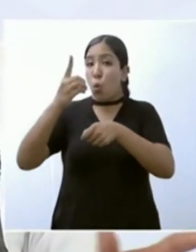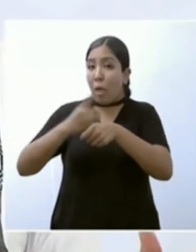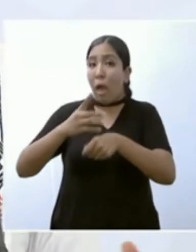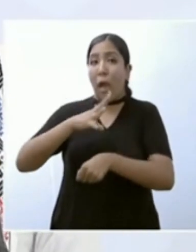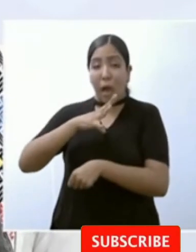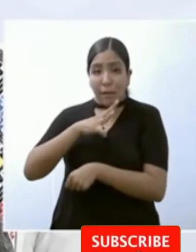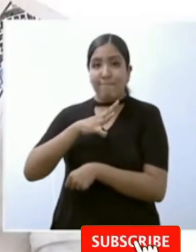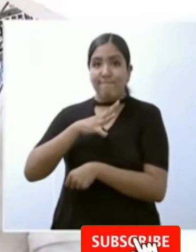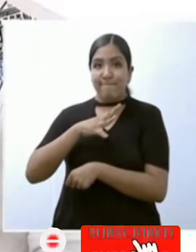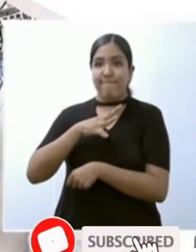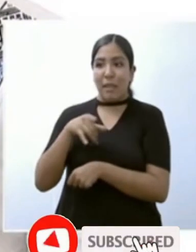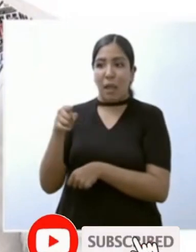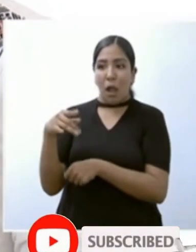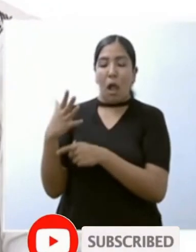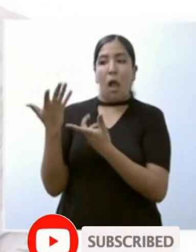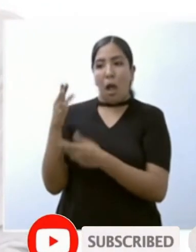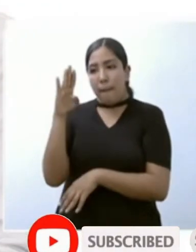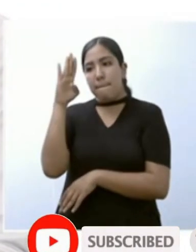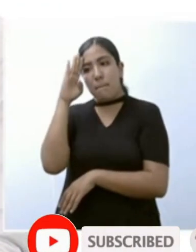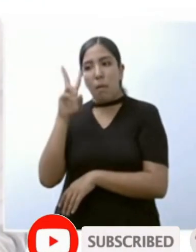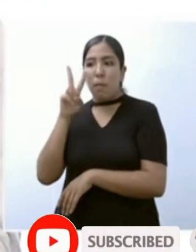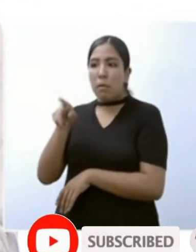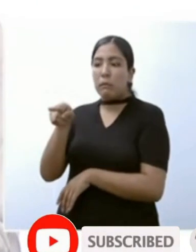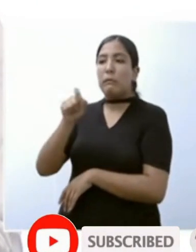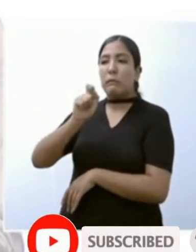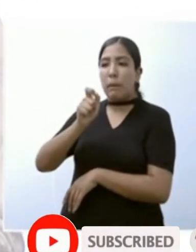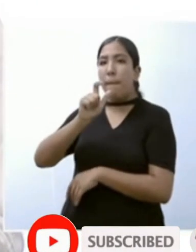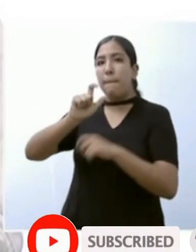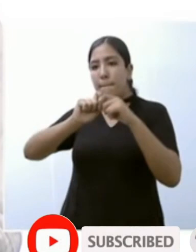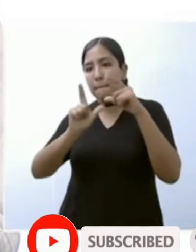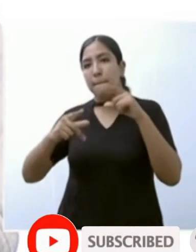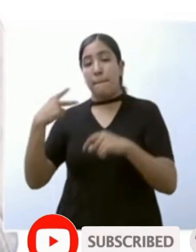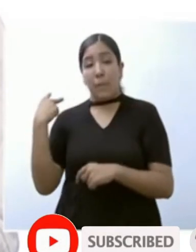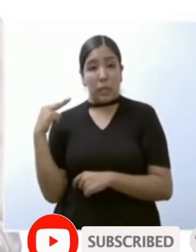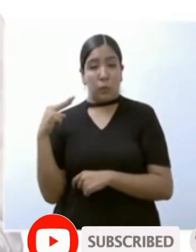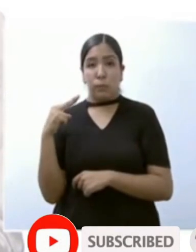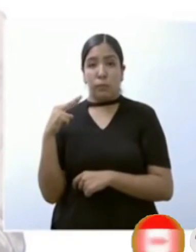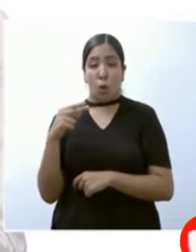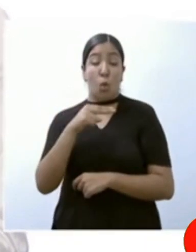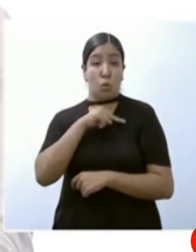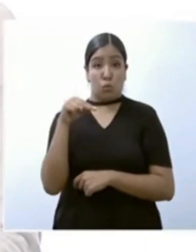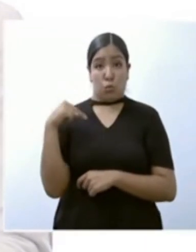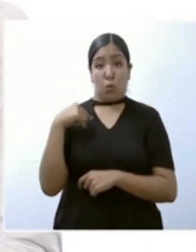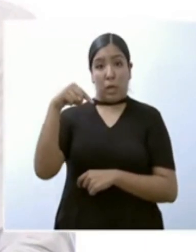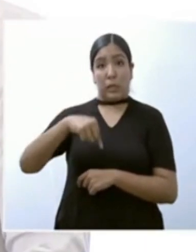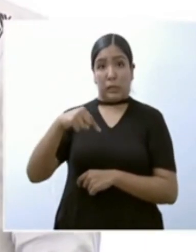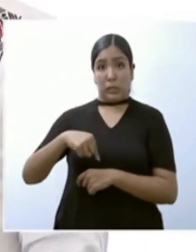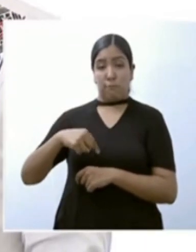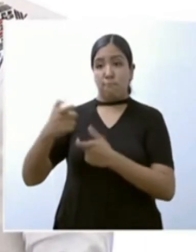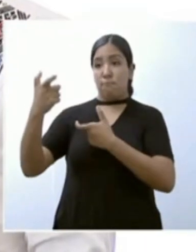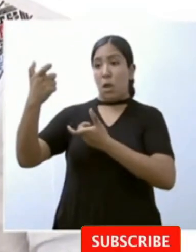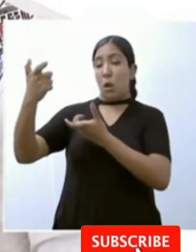Nosotros estamos recibiendo inversión extranjera